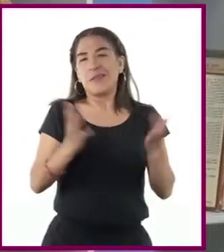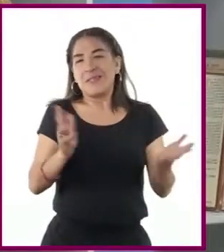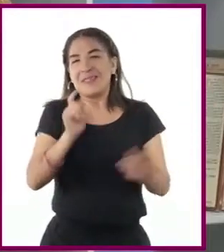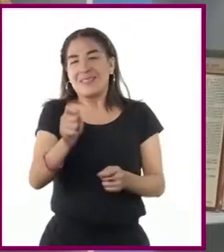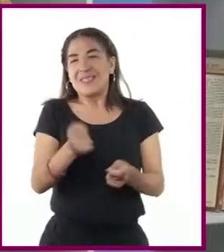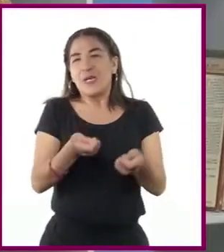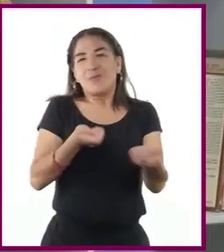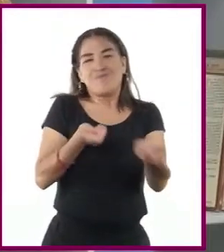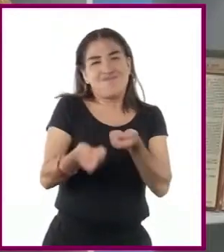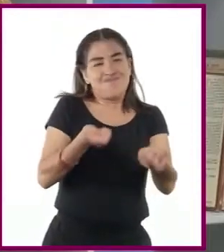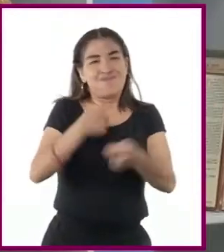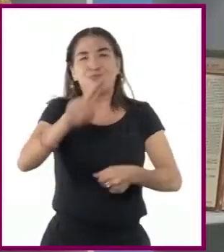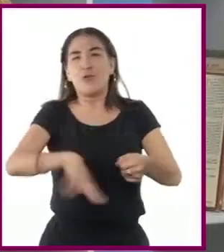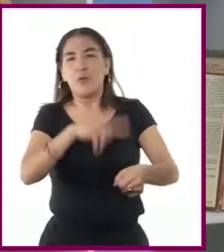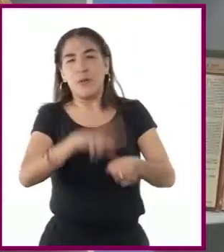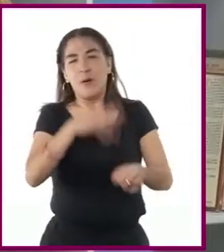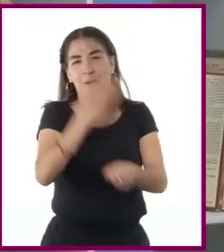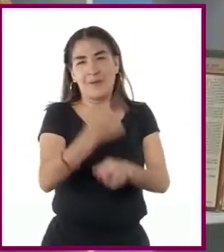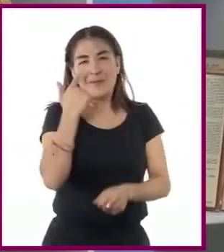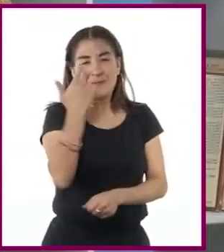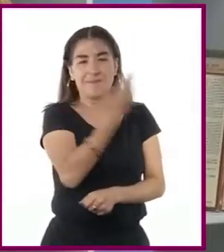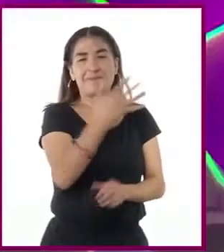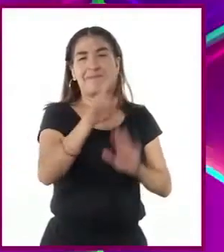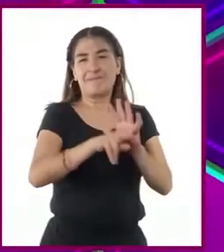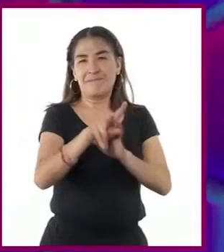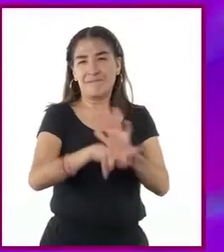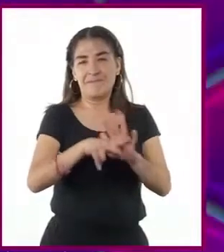podremos ver y escuchar a través del siguiente video.